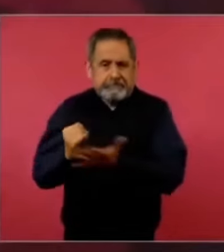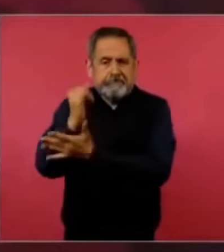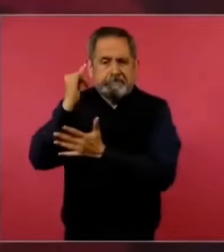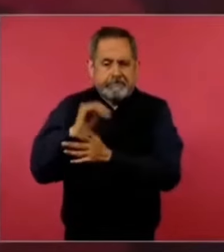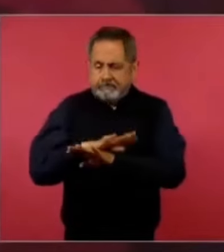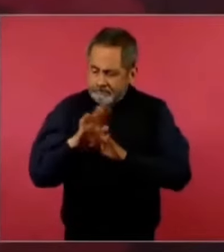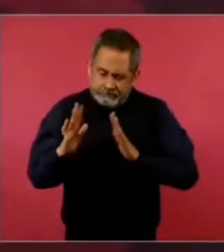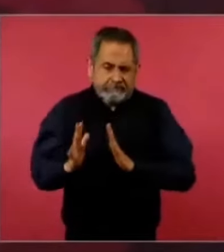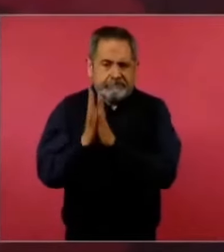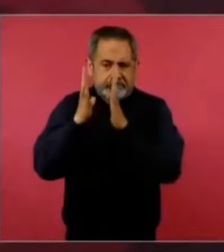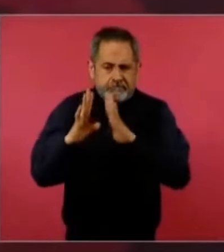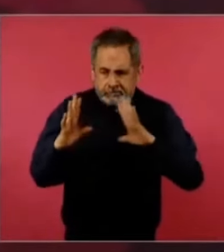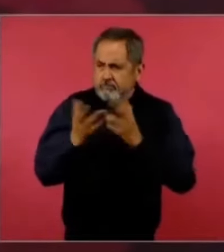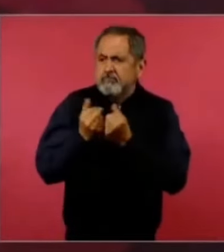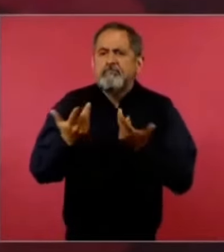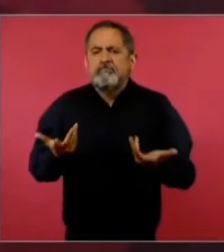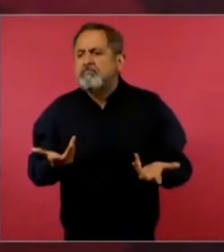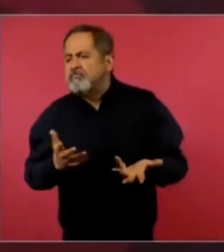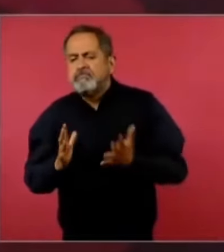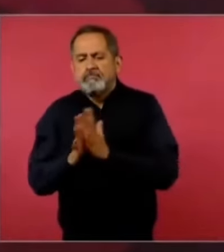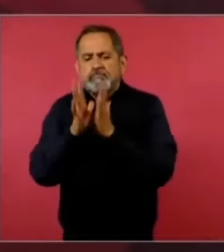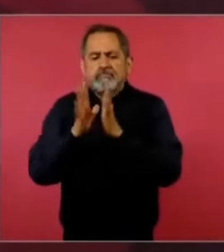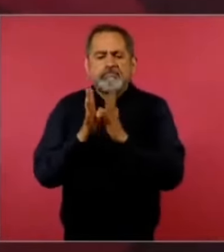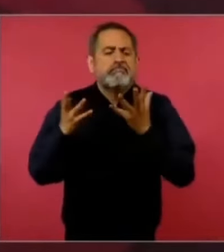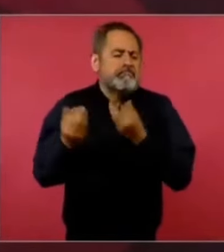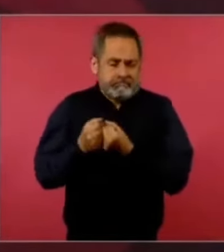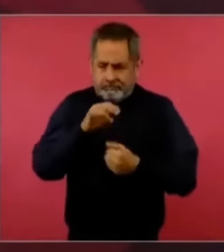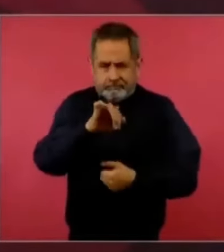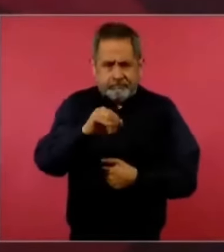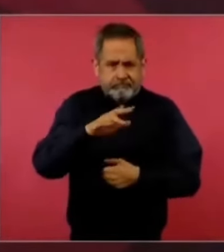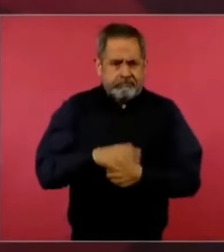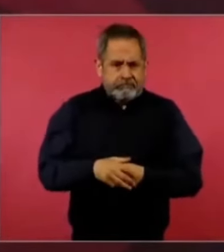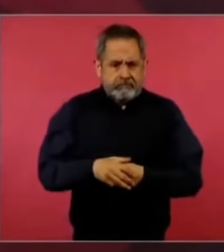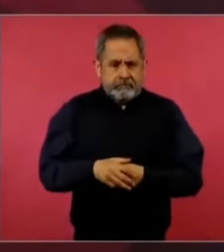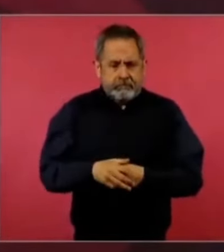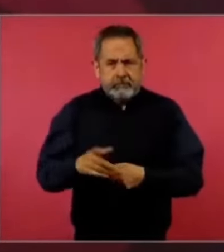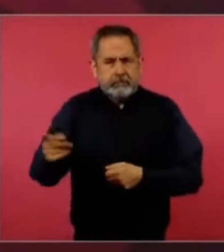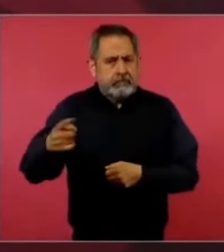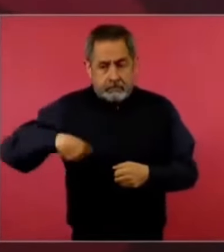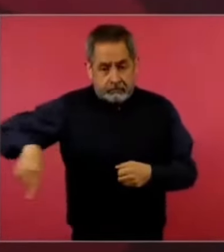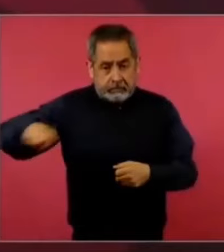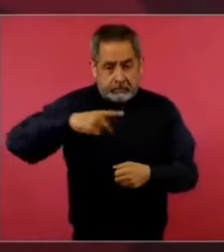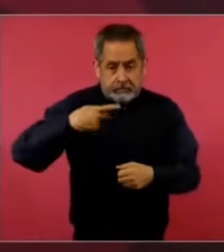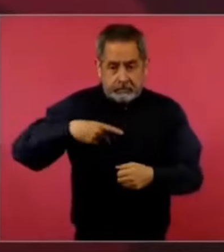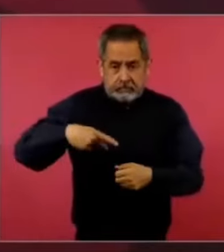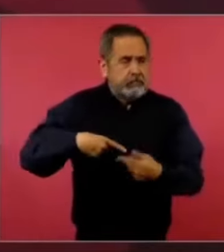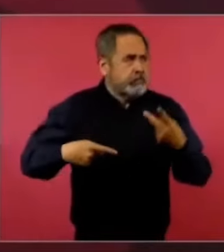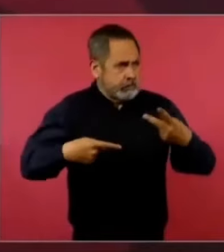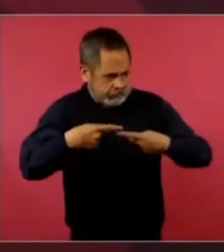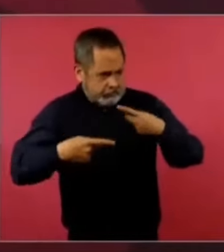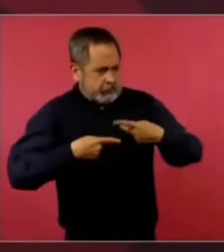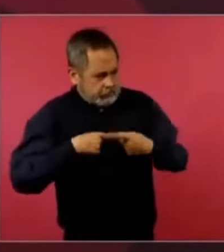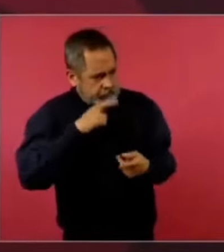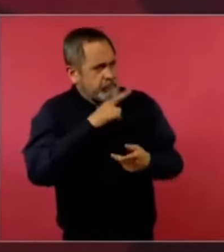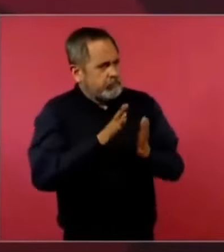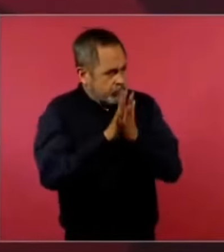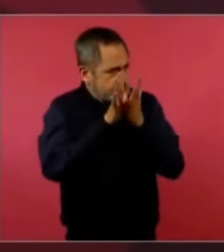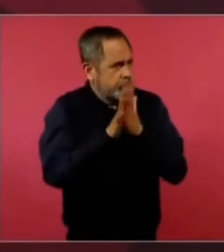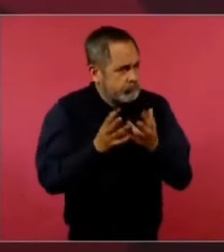y que se les tome en cuenta y sobre todo